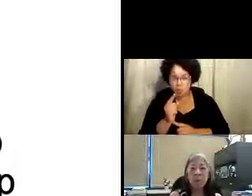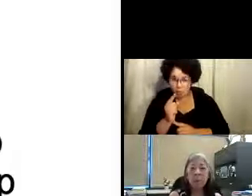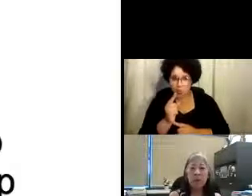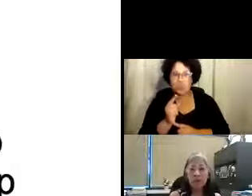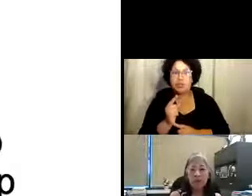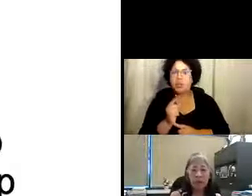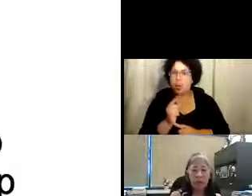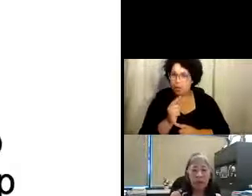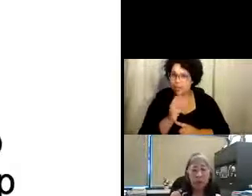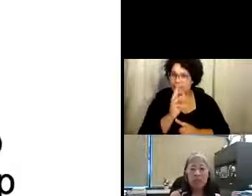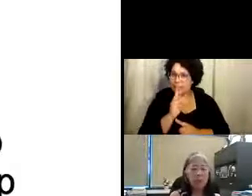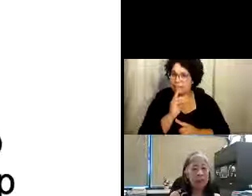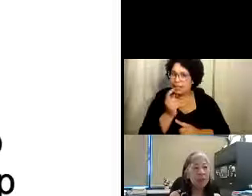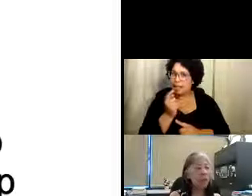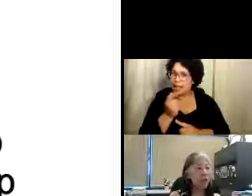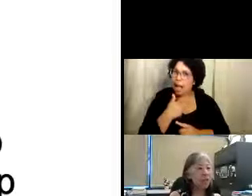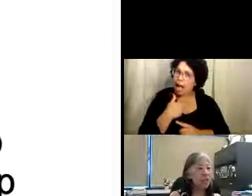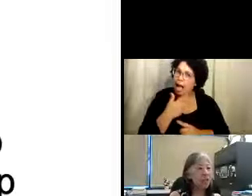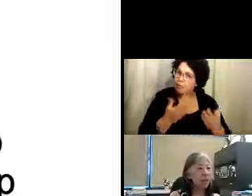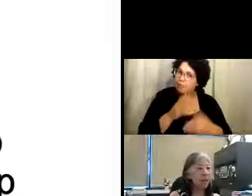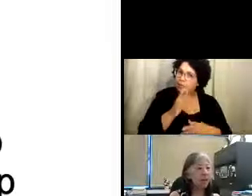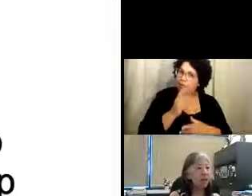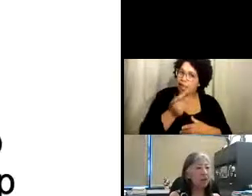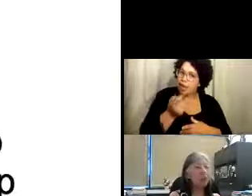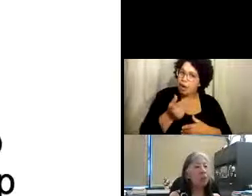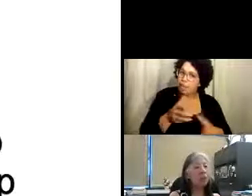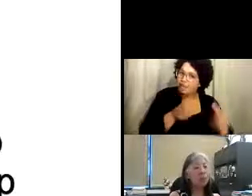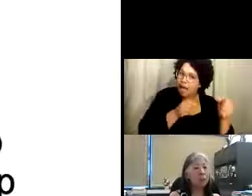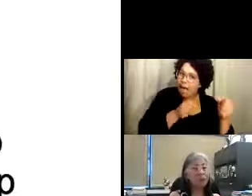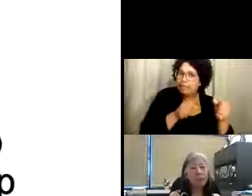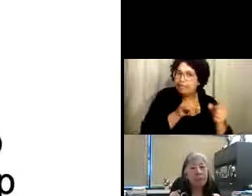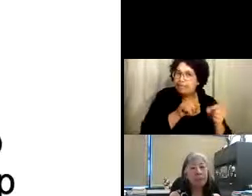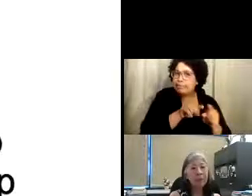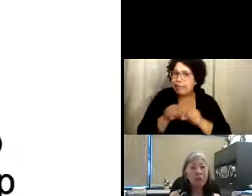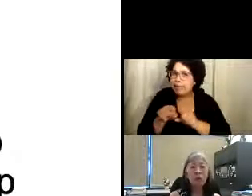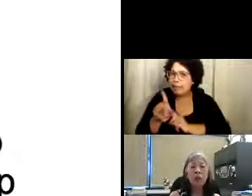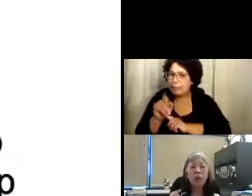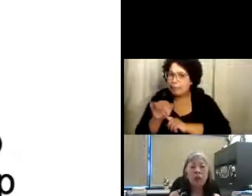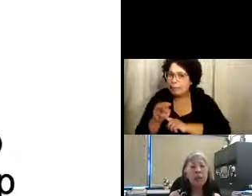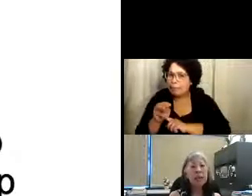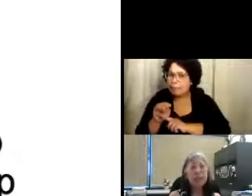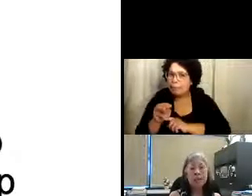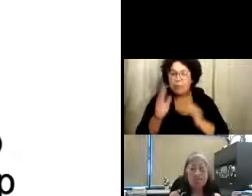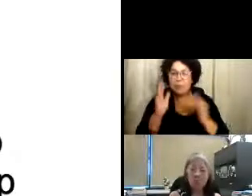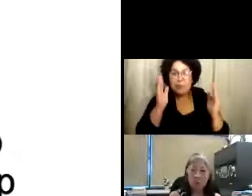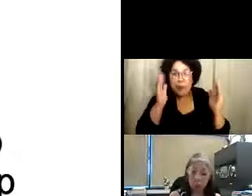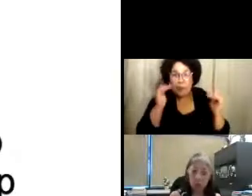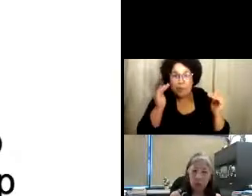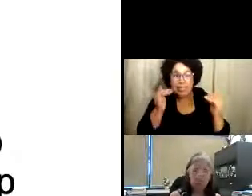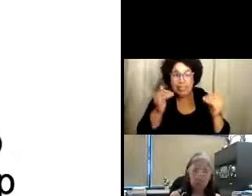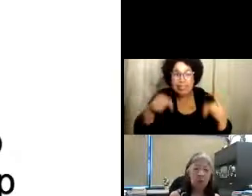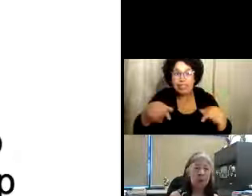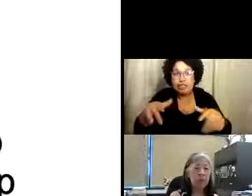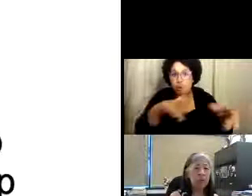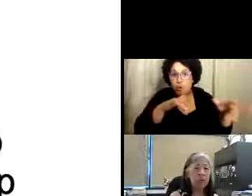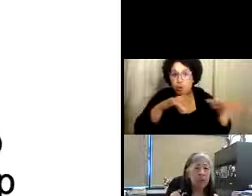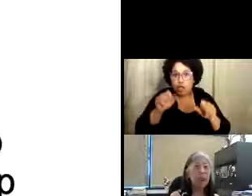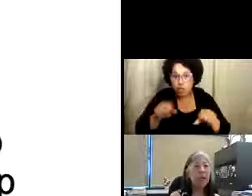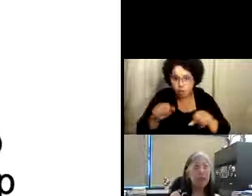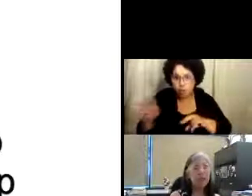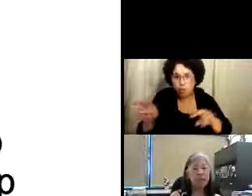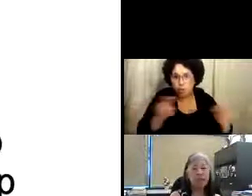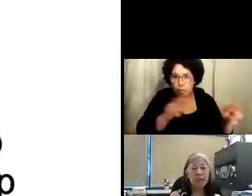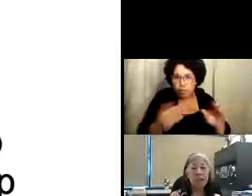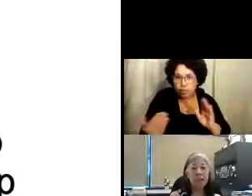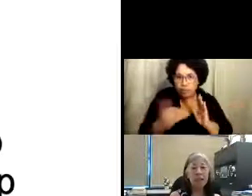así que tal vez hable un poquito rapidito y Ken también, pero esperemos, como